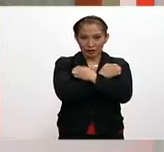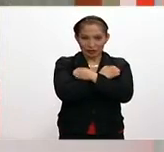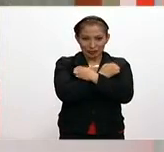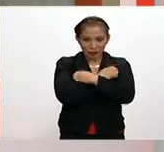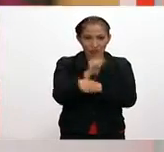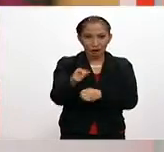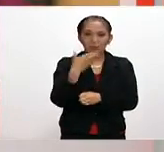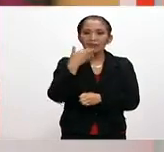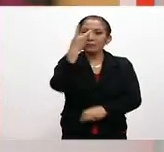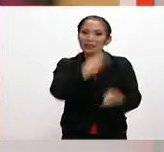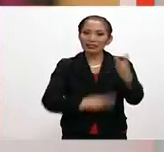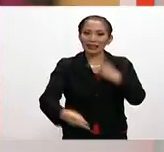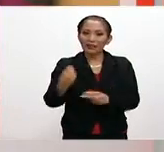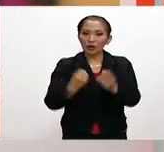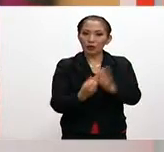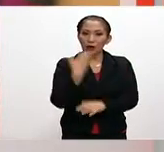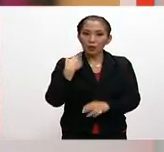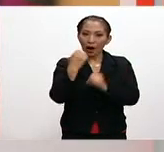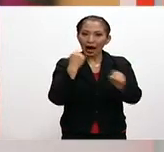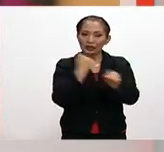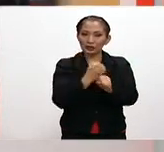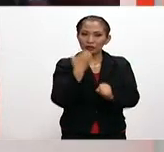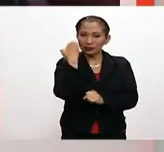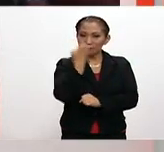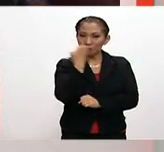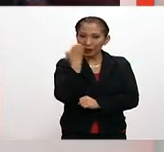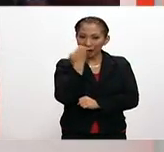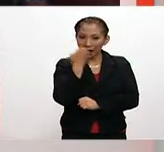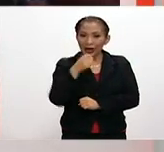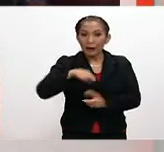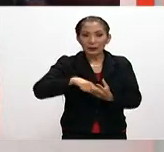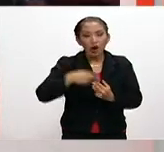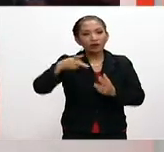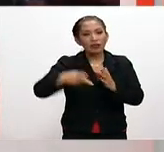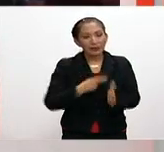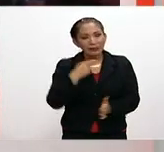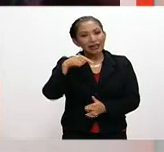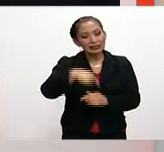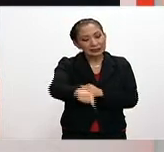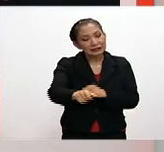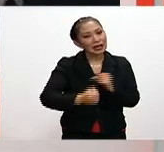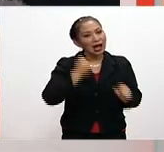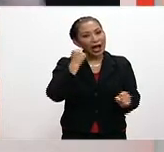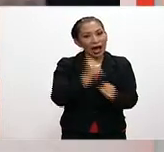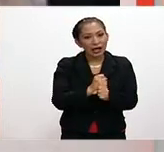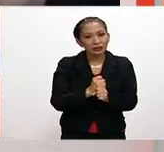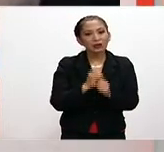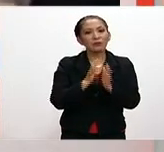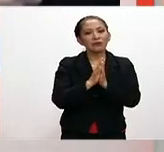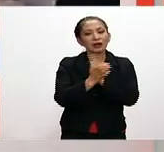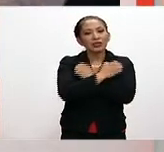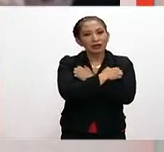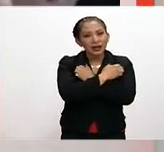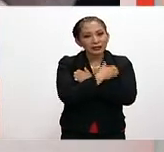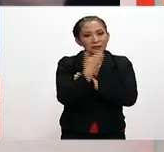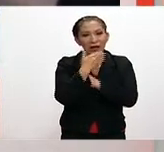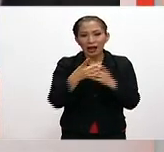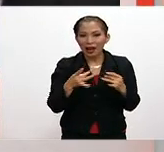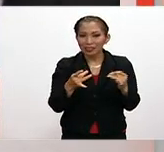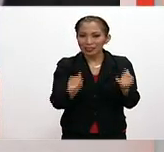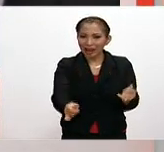Pública da la bienvenida al nuevo ciclo escolar. Empiezan otra vez un ciclo escolar, tengan una educación de calidad